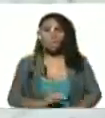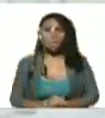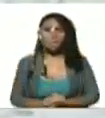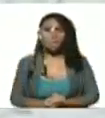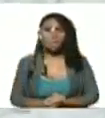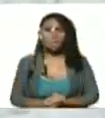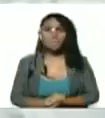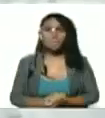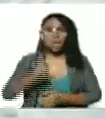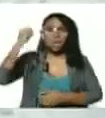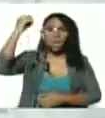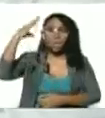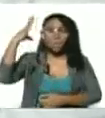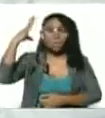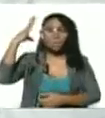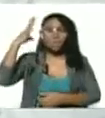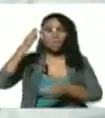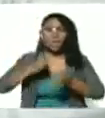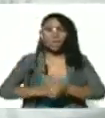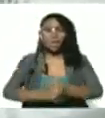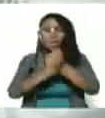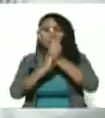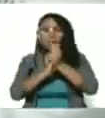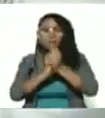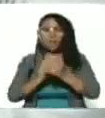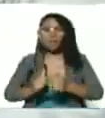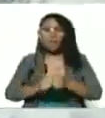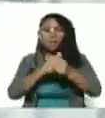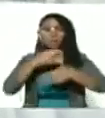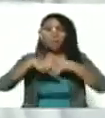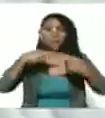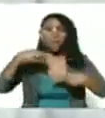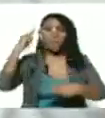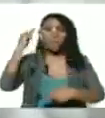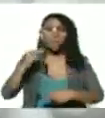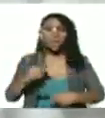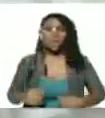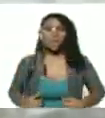luz faro y guía de la revolución bolivariana